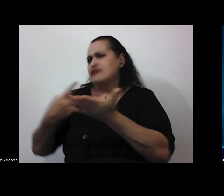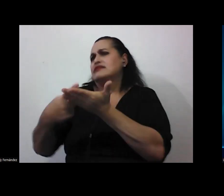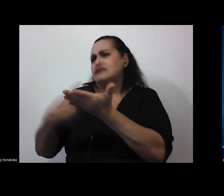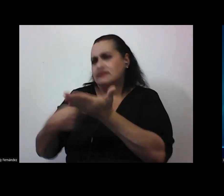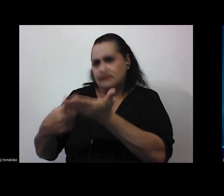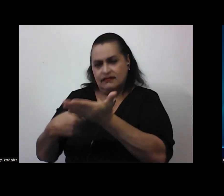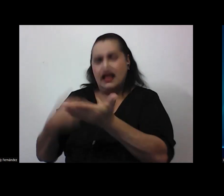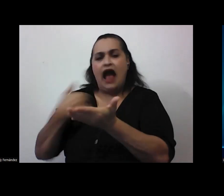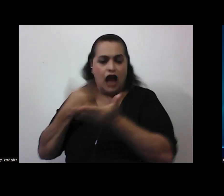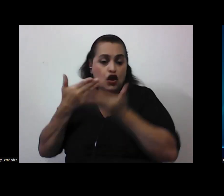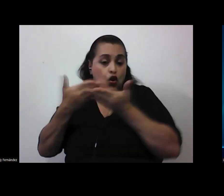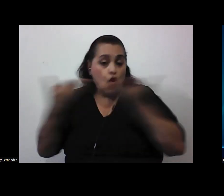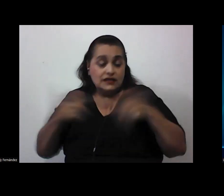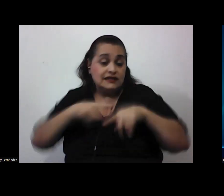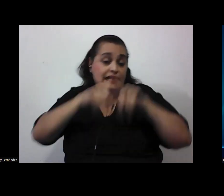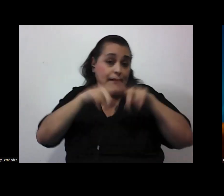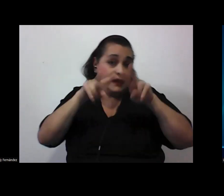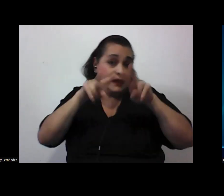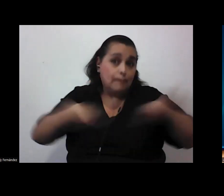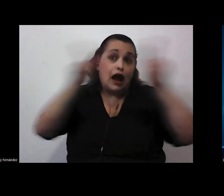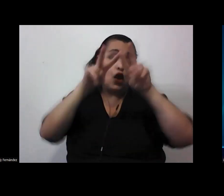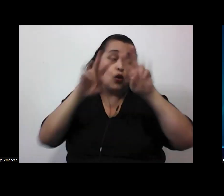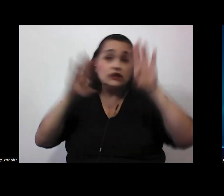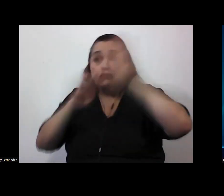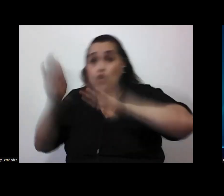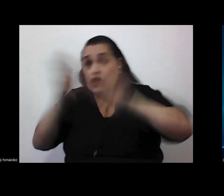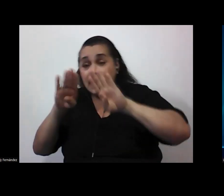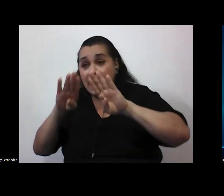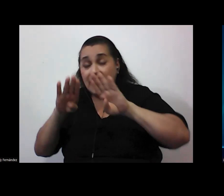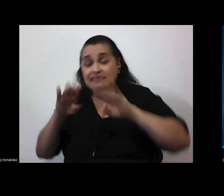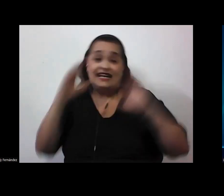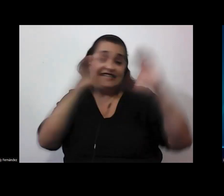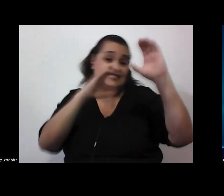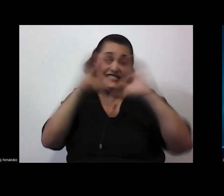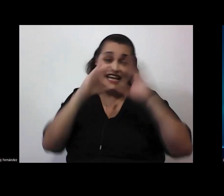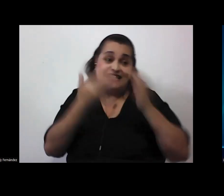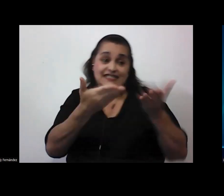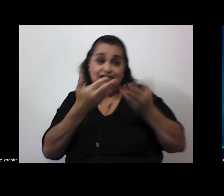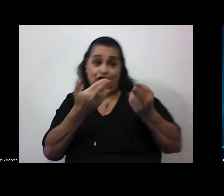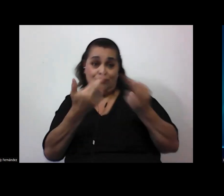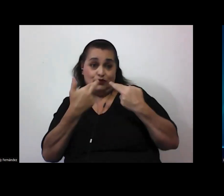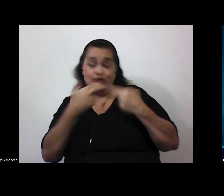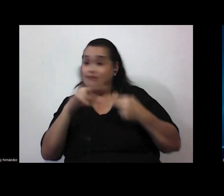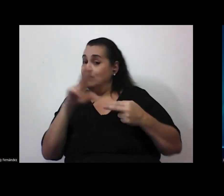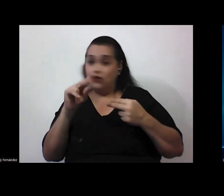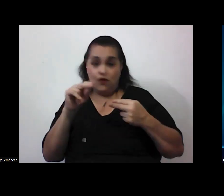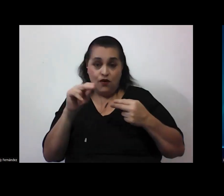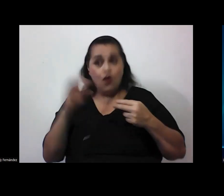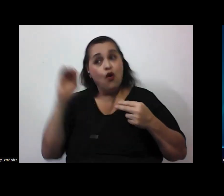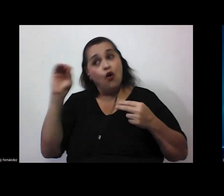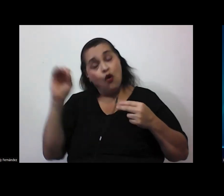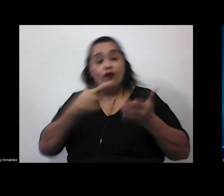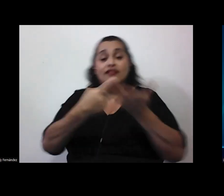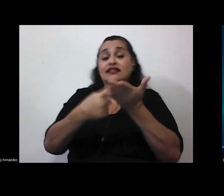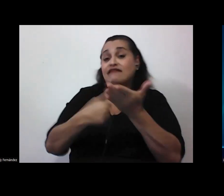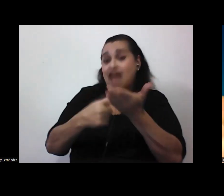o dependen de valores e ideologías en cuyo caso la ciencia no me va a dar la respuesta o que hay debate porque hay